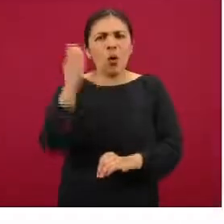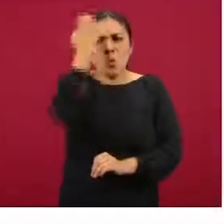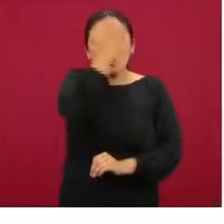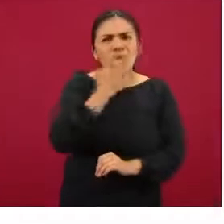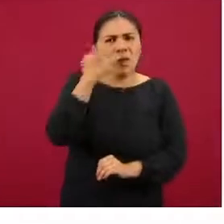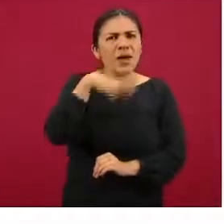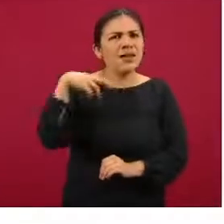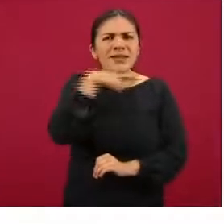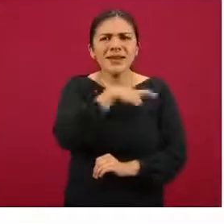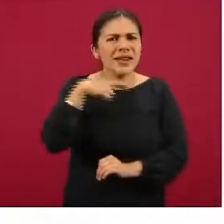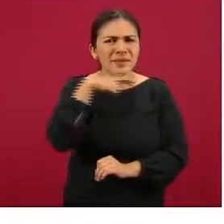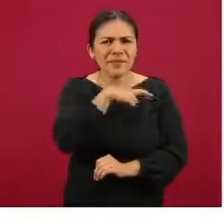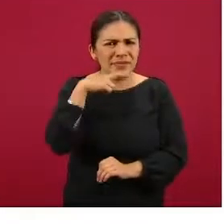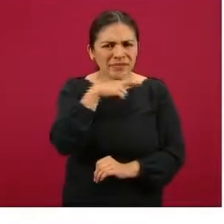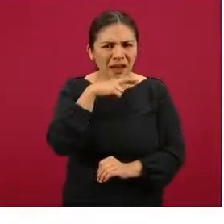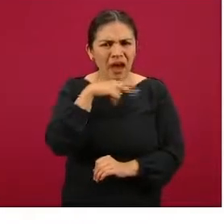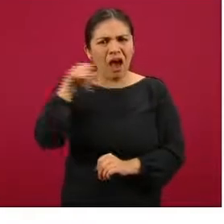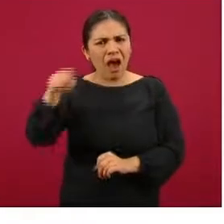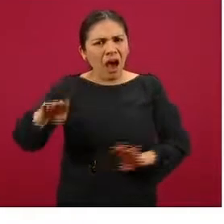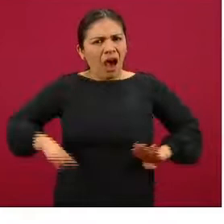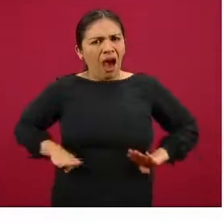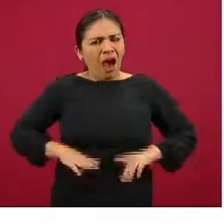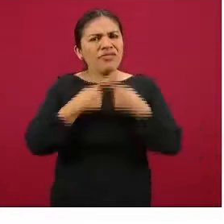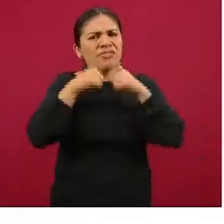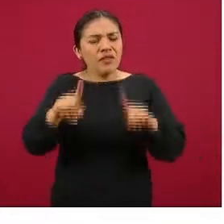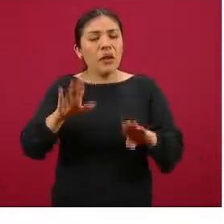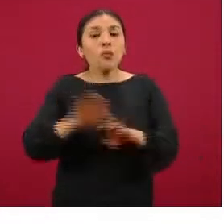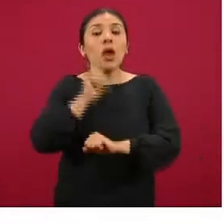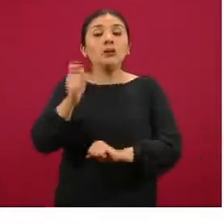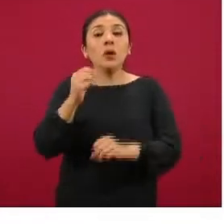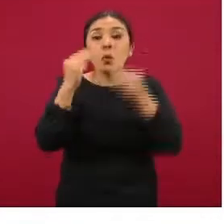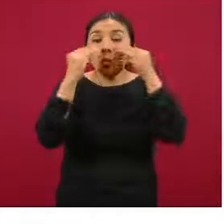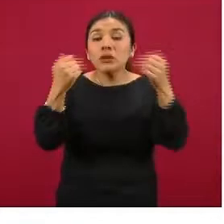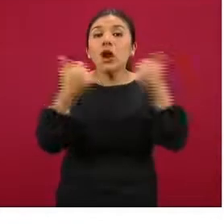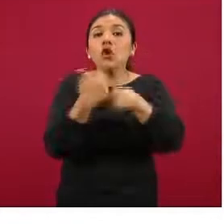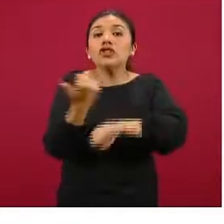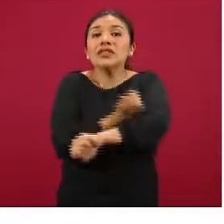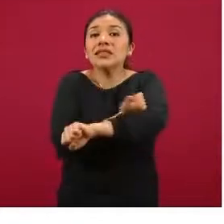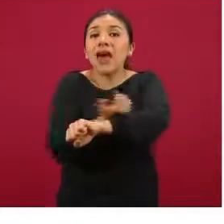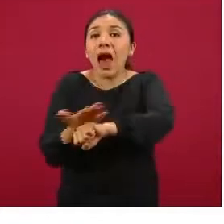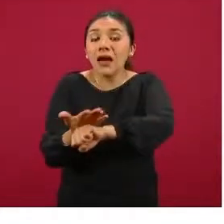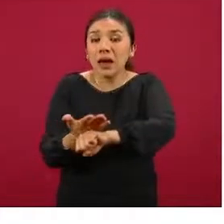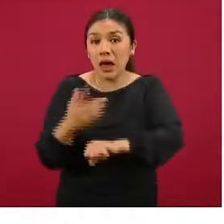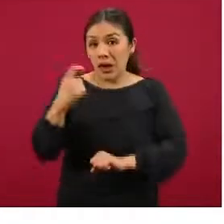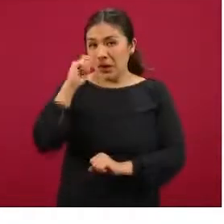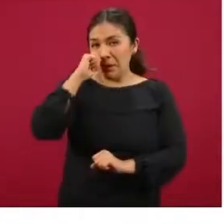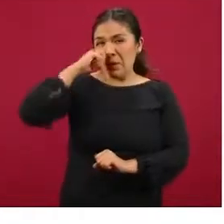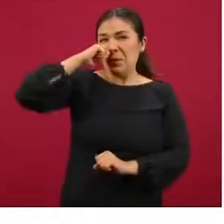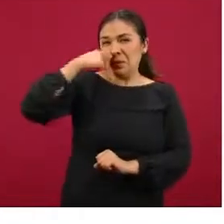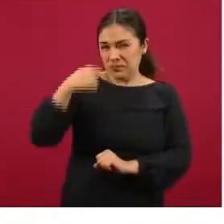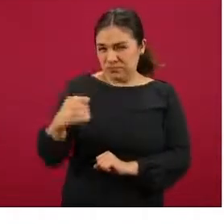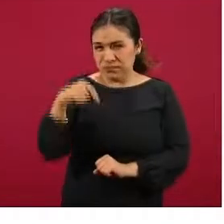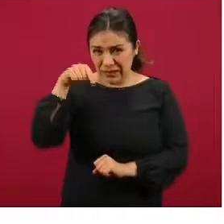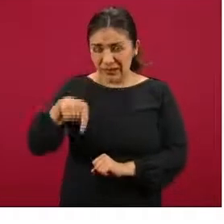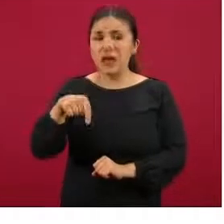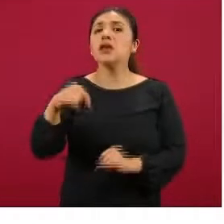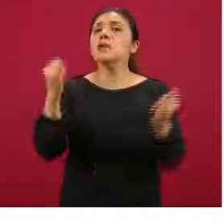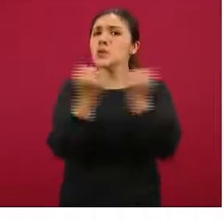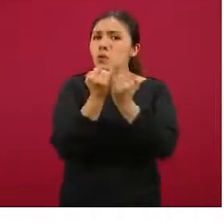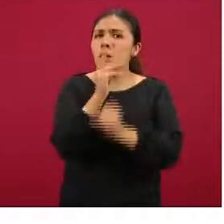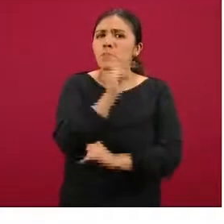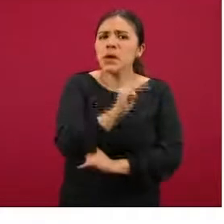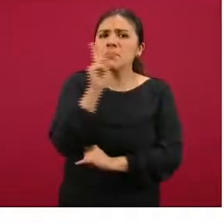rápidas serológicas, porque esta es el tipo de muestra de sangre. Dado que es un exudado nasofaringio, también lo que